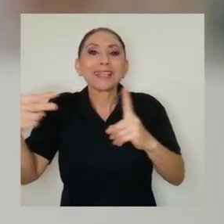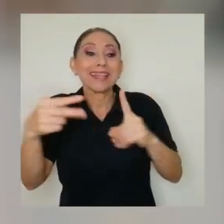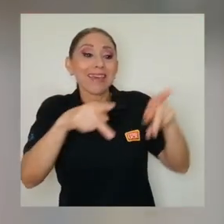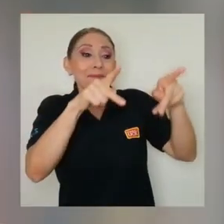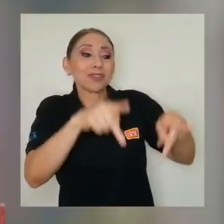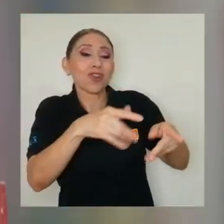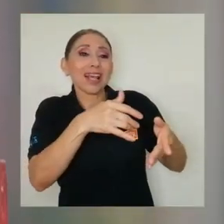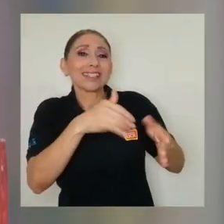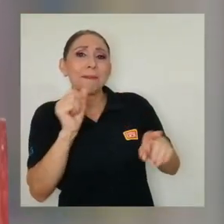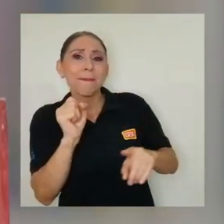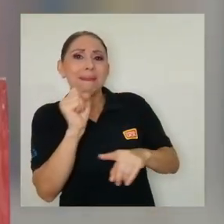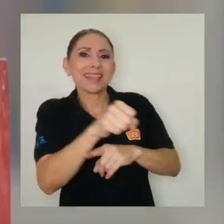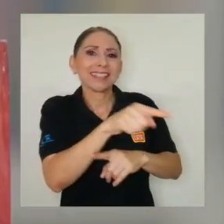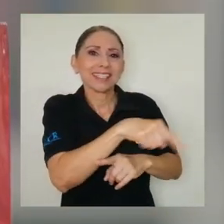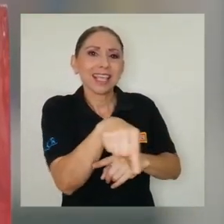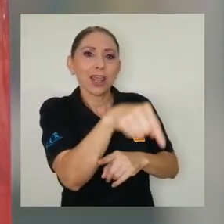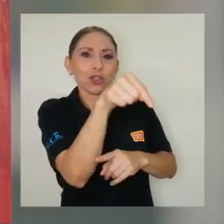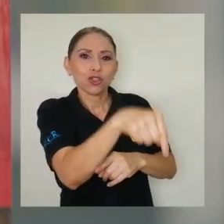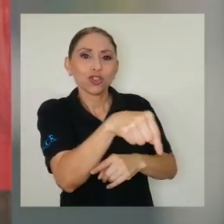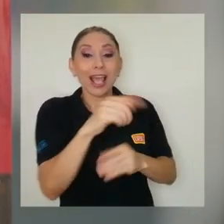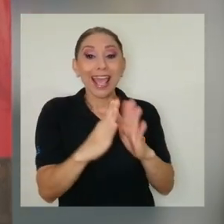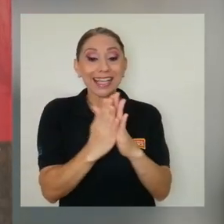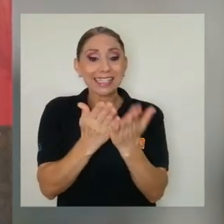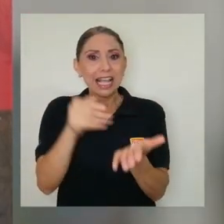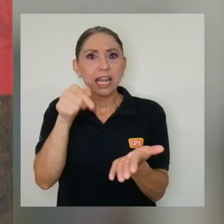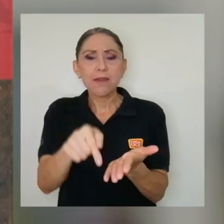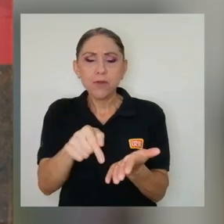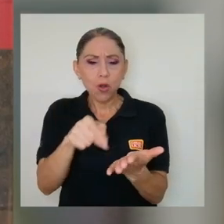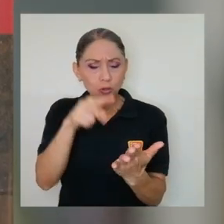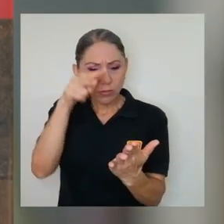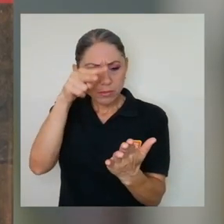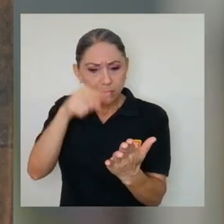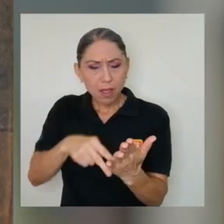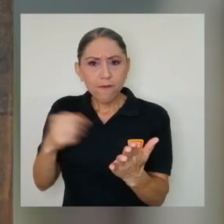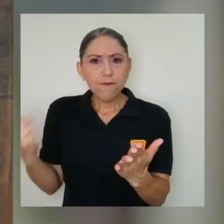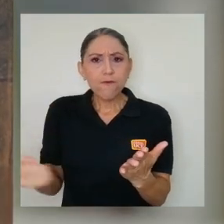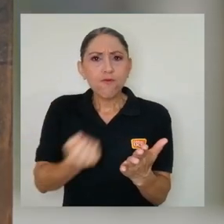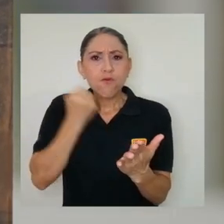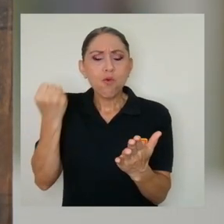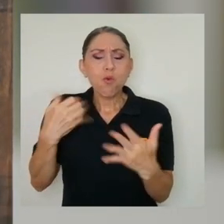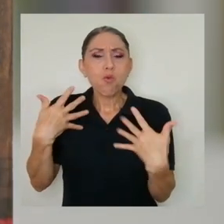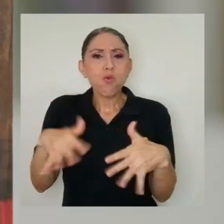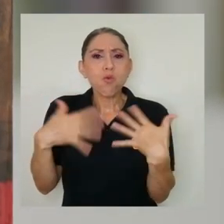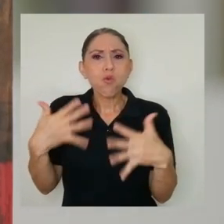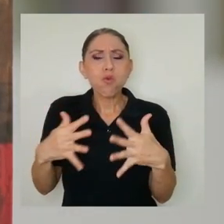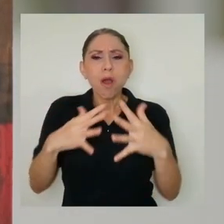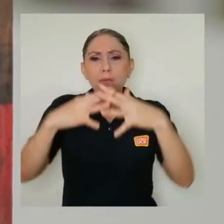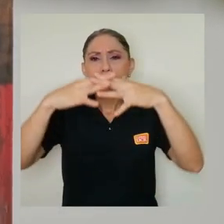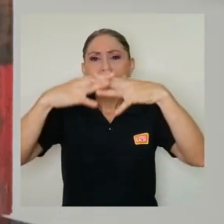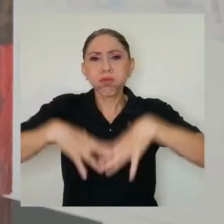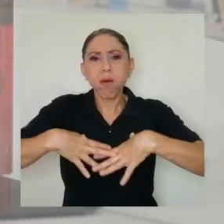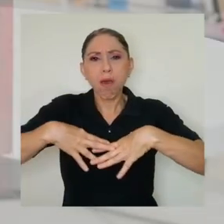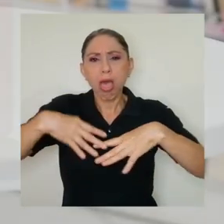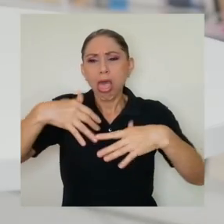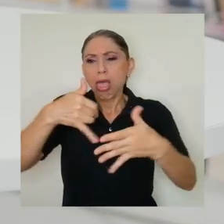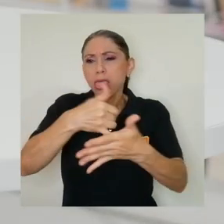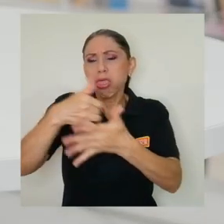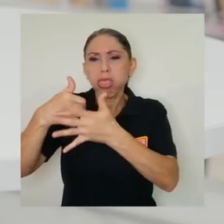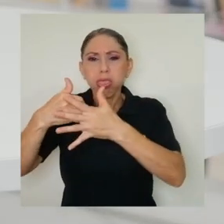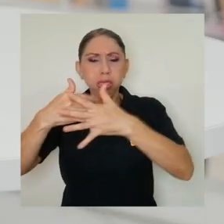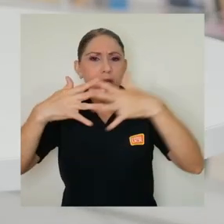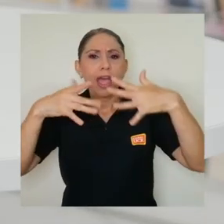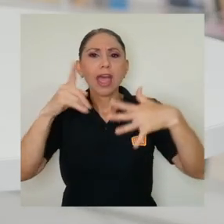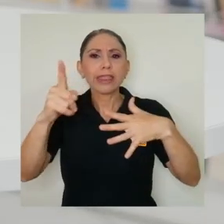Este libro revive con especial fuerza e intensidad el colapso de toda una civilización y el